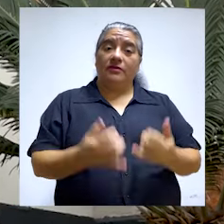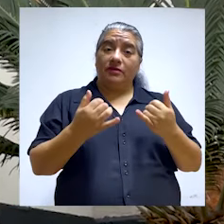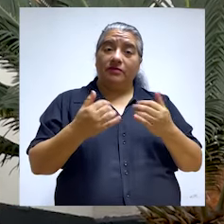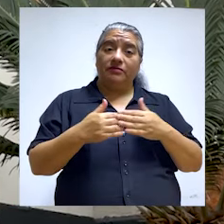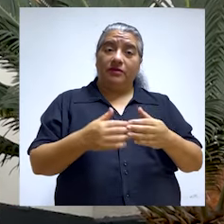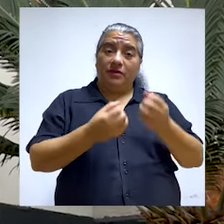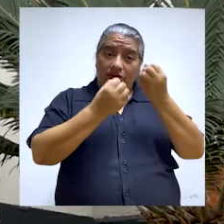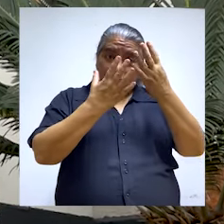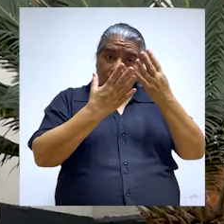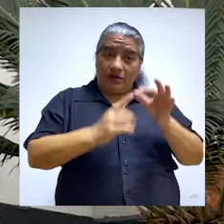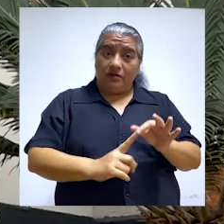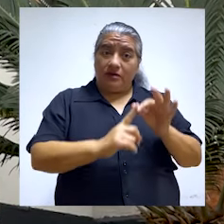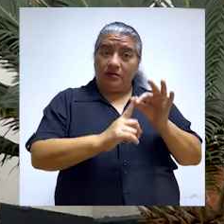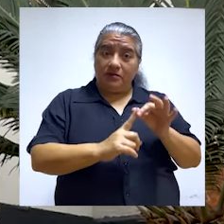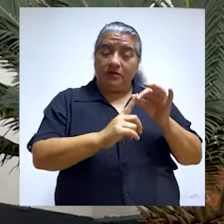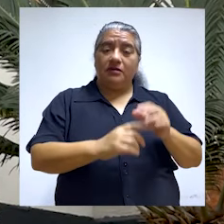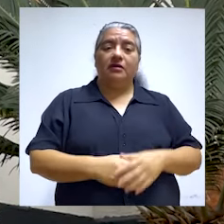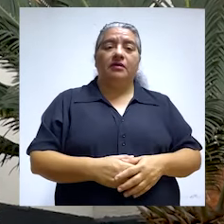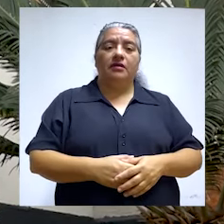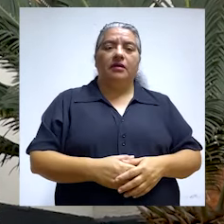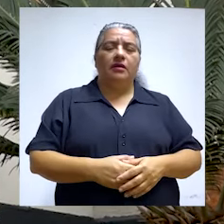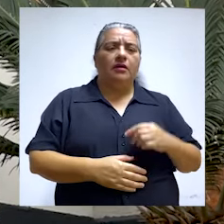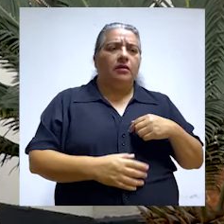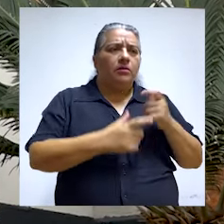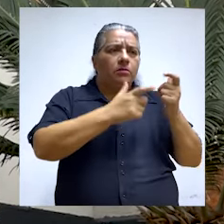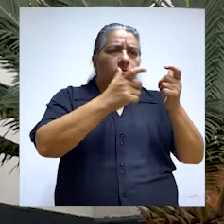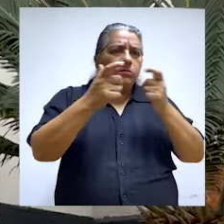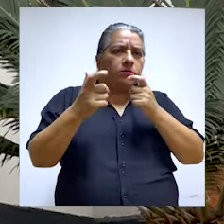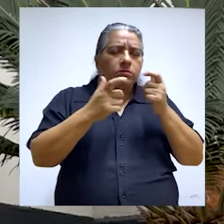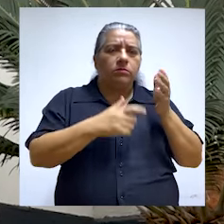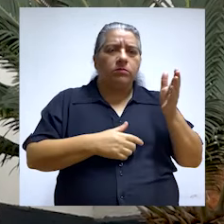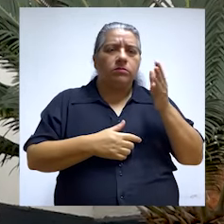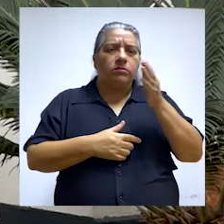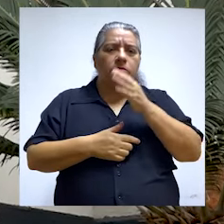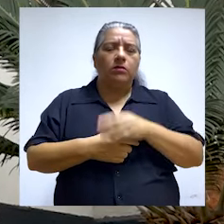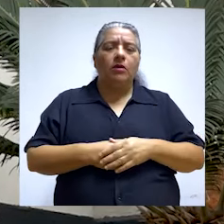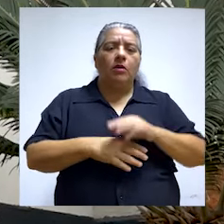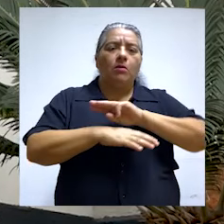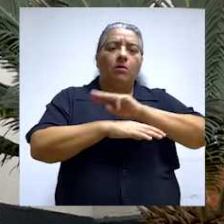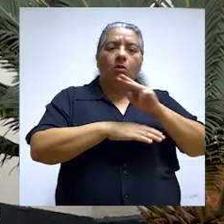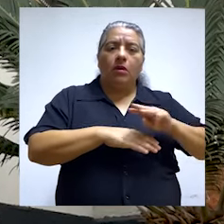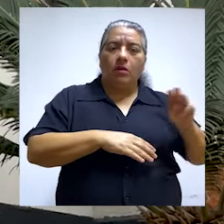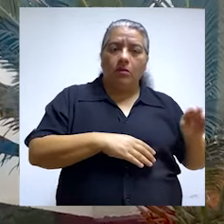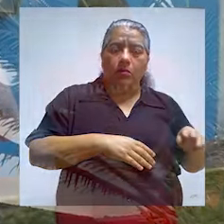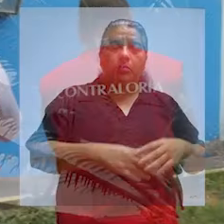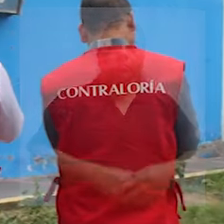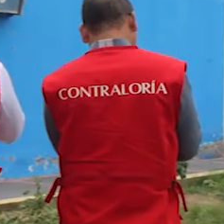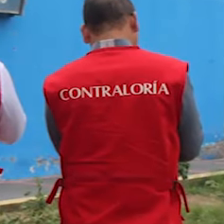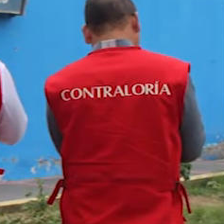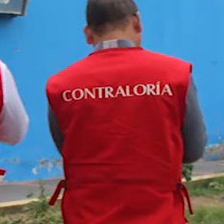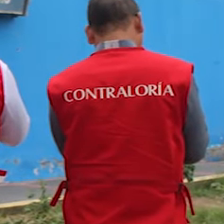A continuación, nuestro informe especial sobre las intervenciones de control que se realizan en la región Moquegua.